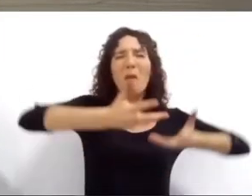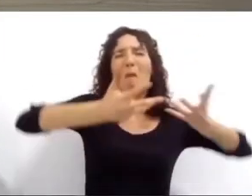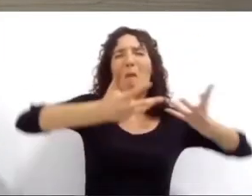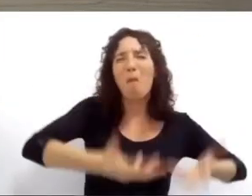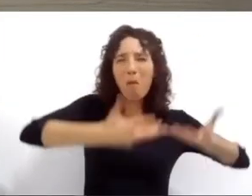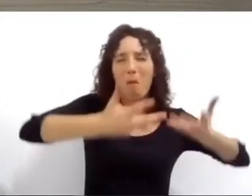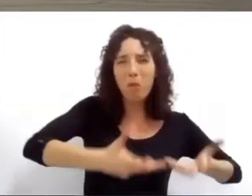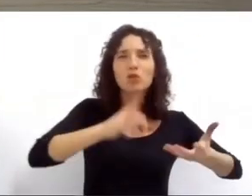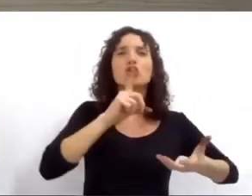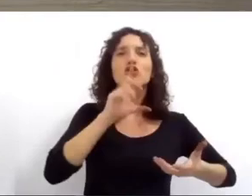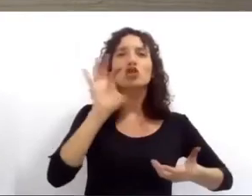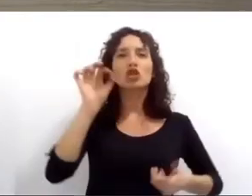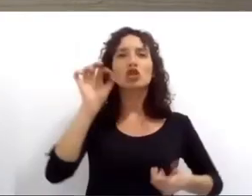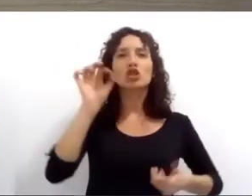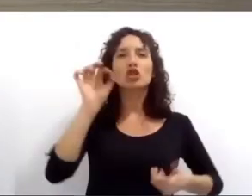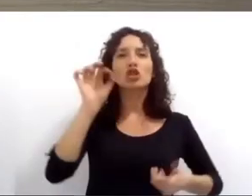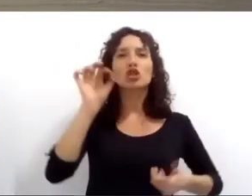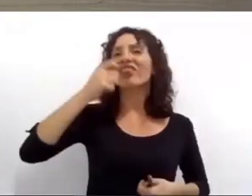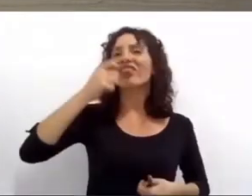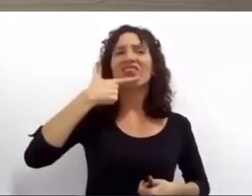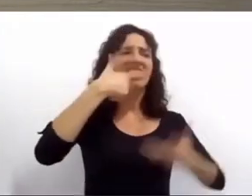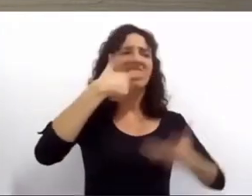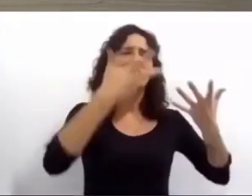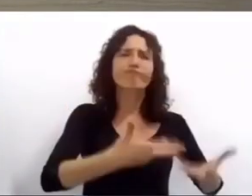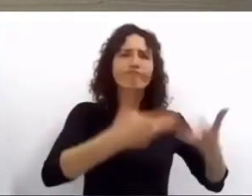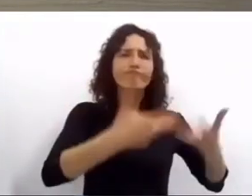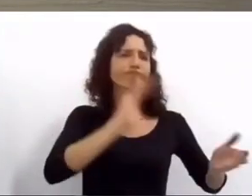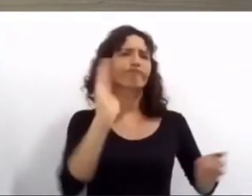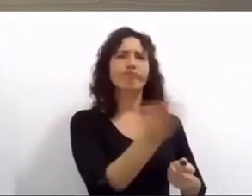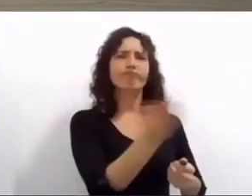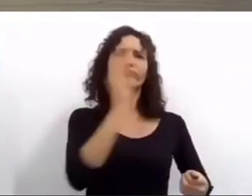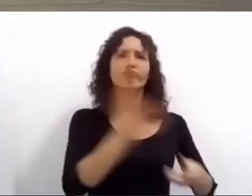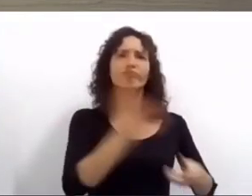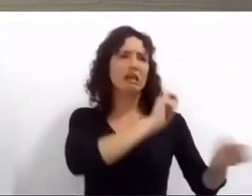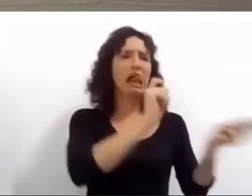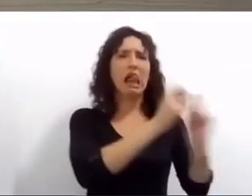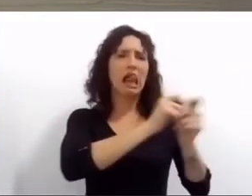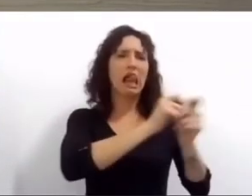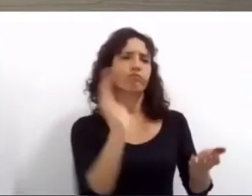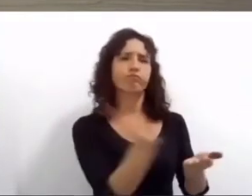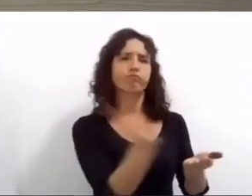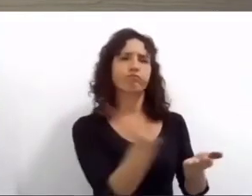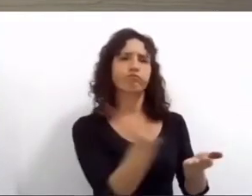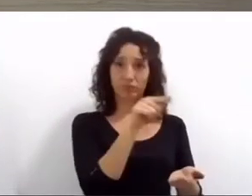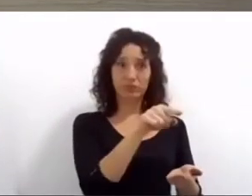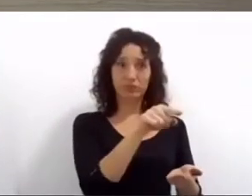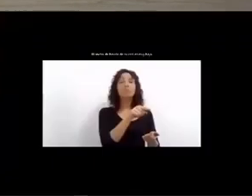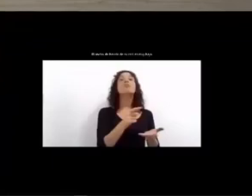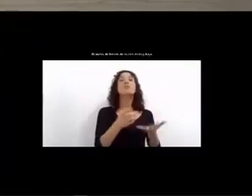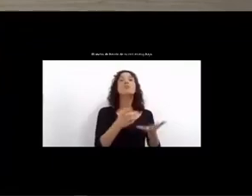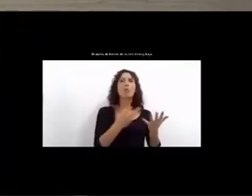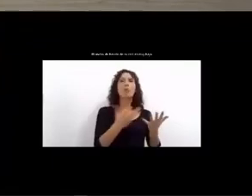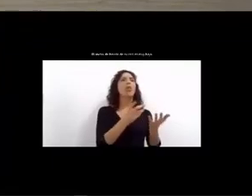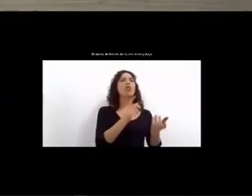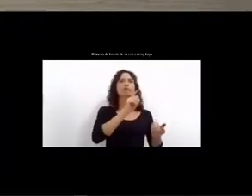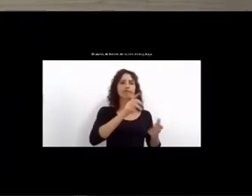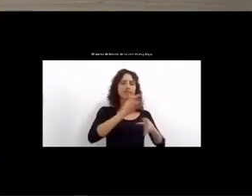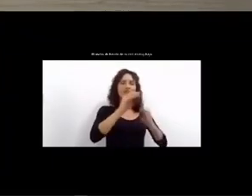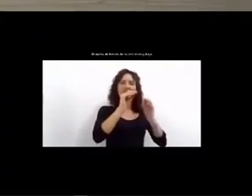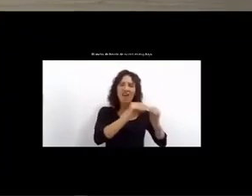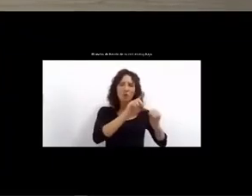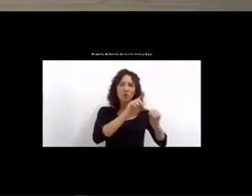cantidad de residuos enviados a relleno y se suma la capacidad de procesamiento de la actual planta de tratamiento y compostaje además